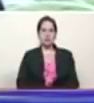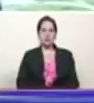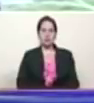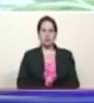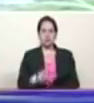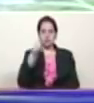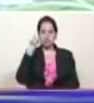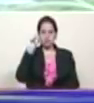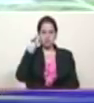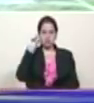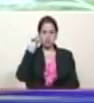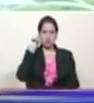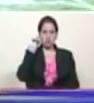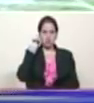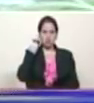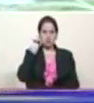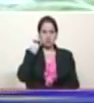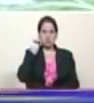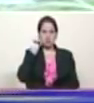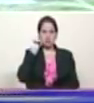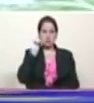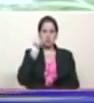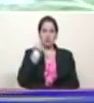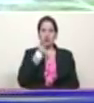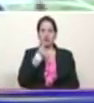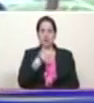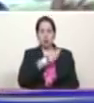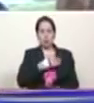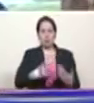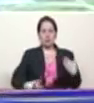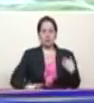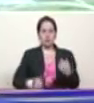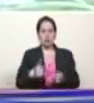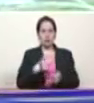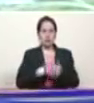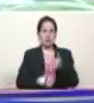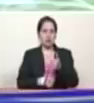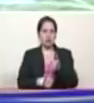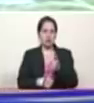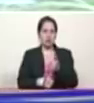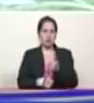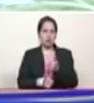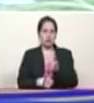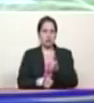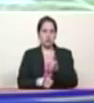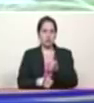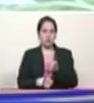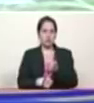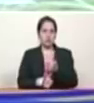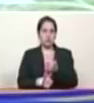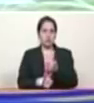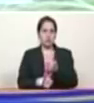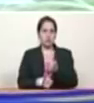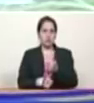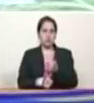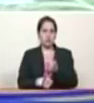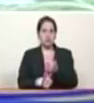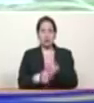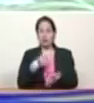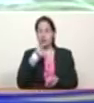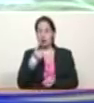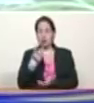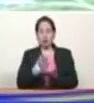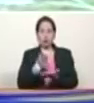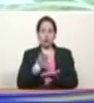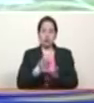yo se lo digo se lo estaba diciendo aquí al vicepresidente de economía Tarek al ministro Márquez se lo digo siempre a